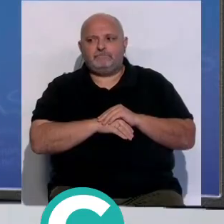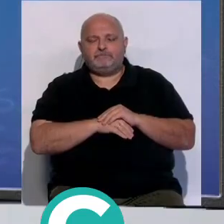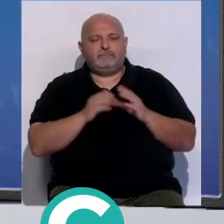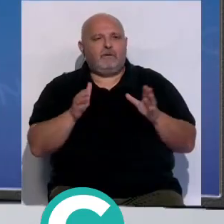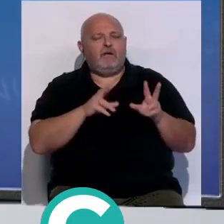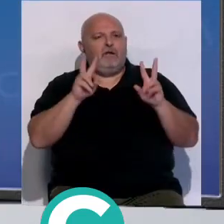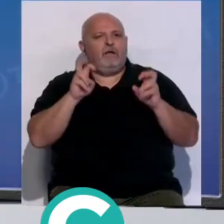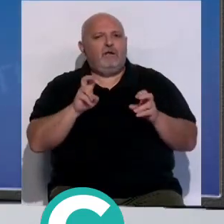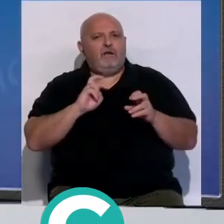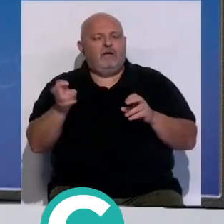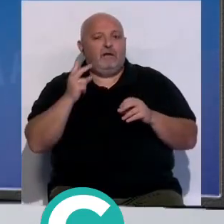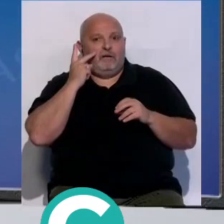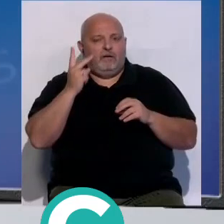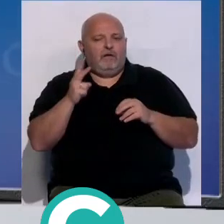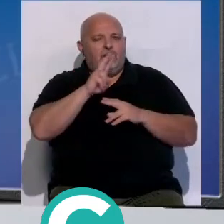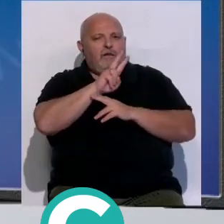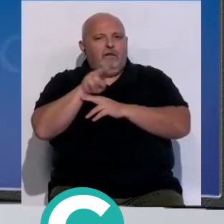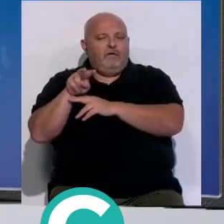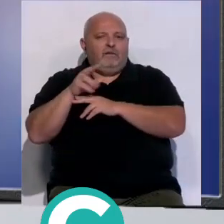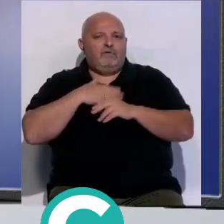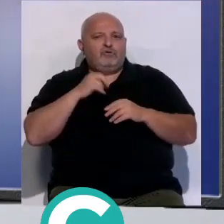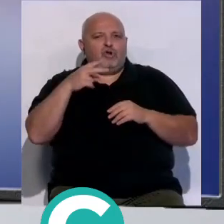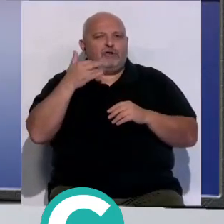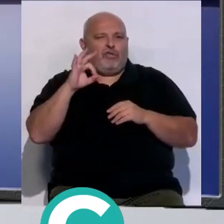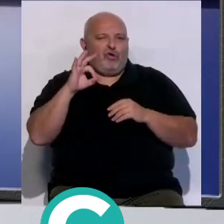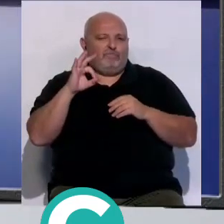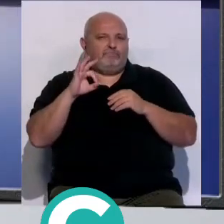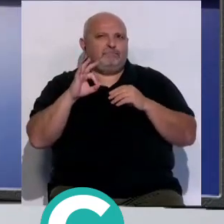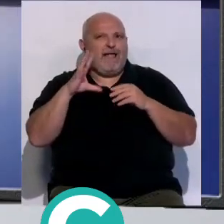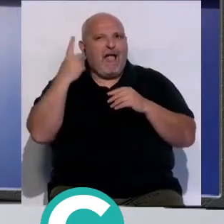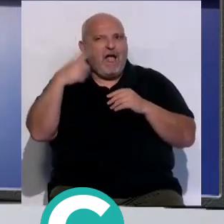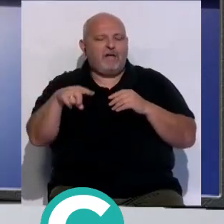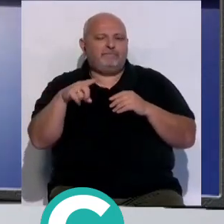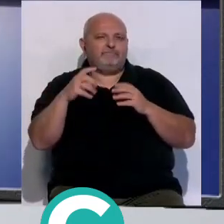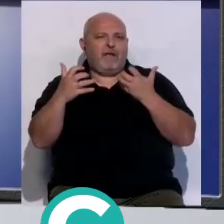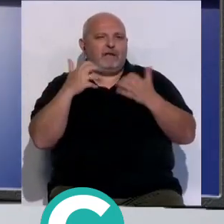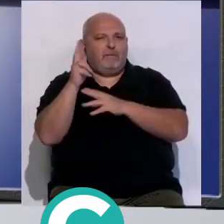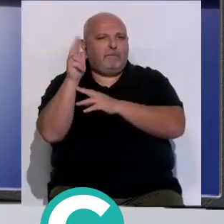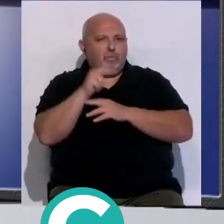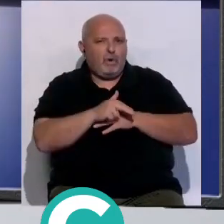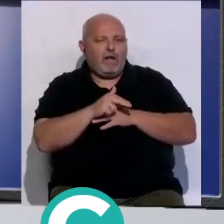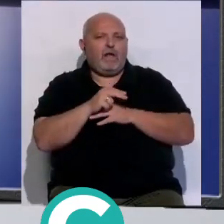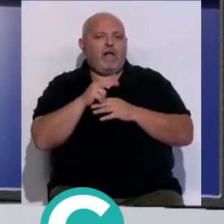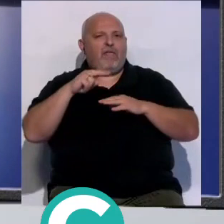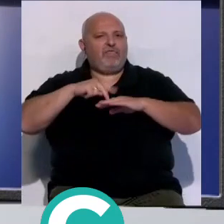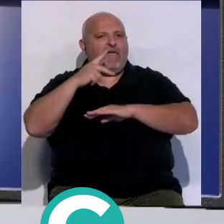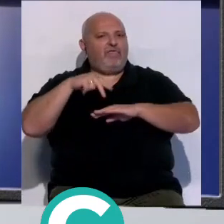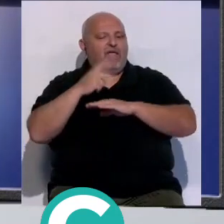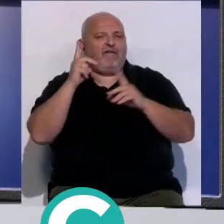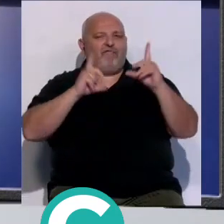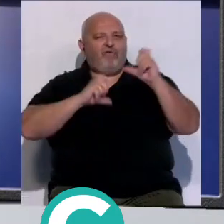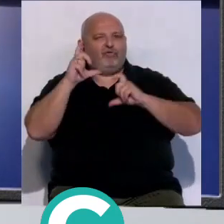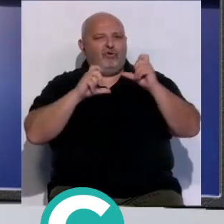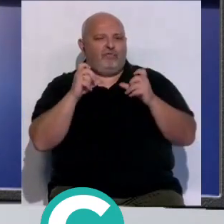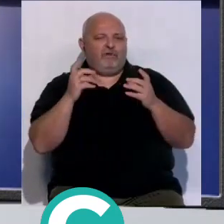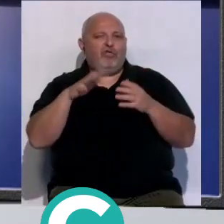les invitamos a visitar la exposición solsticio que aúna el arte de la pintura la danza y la fotografía